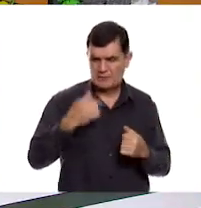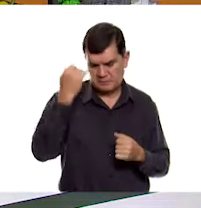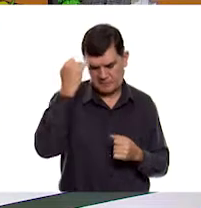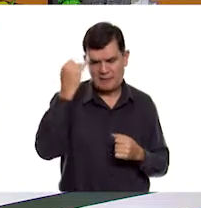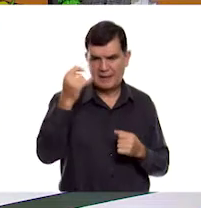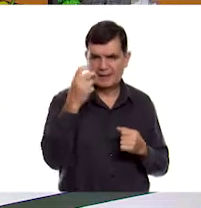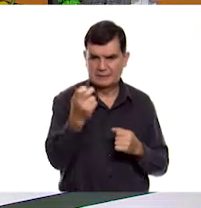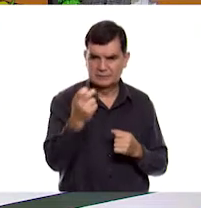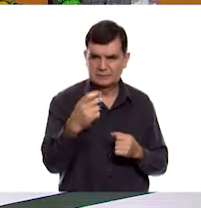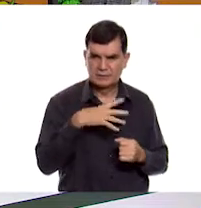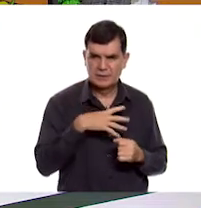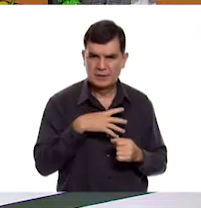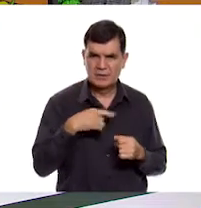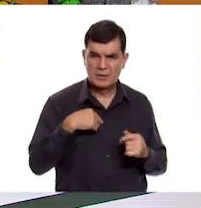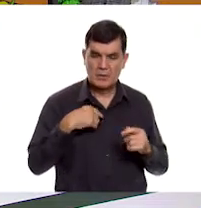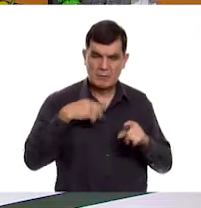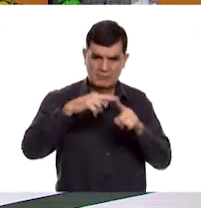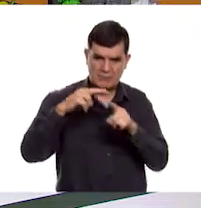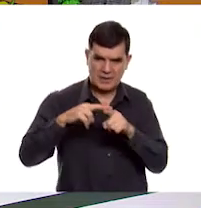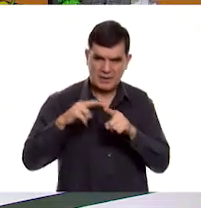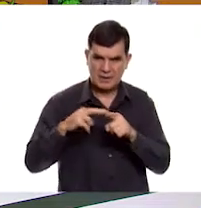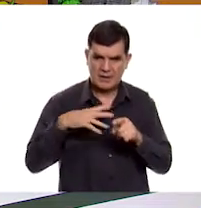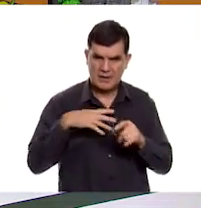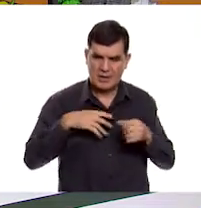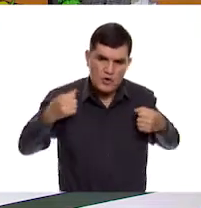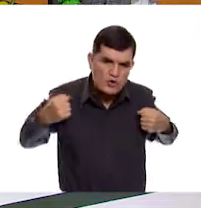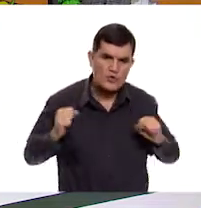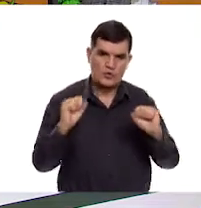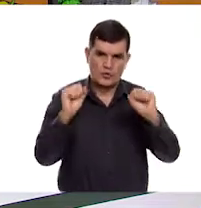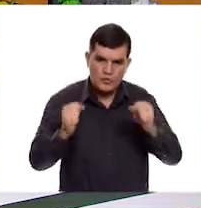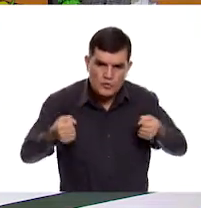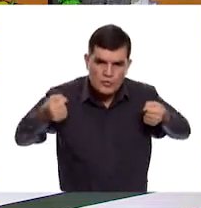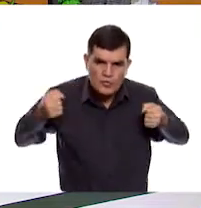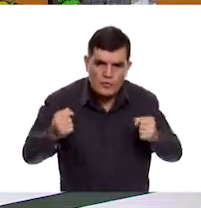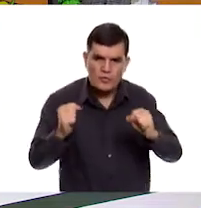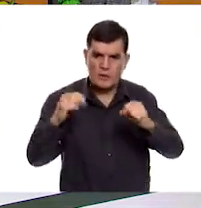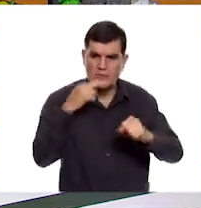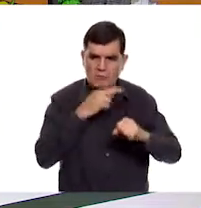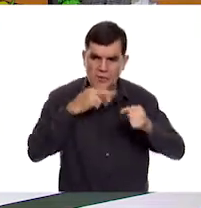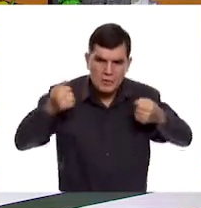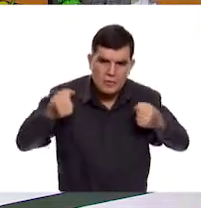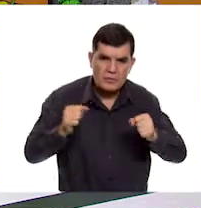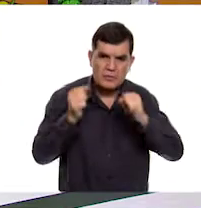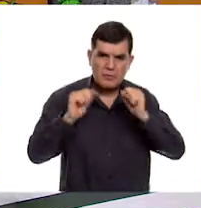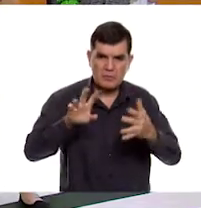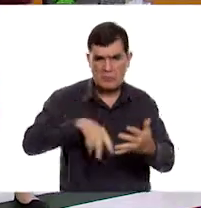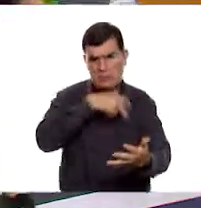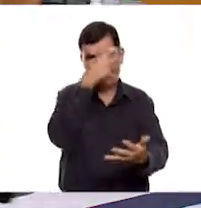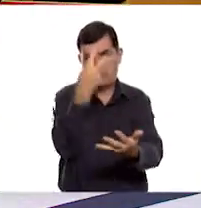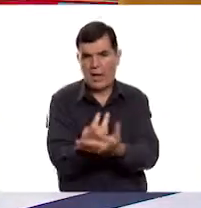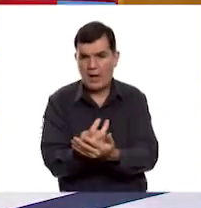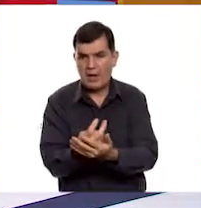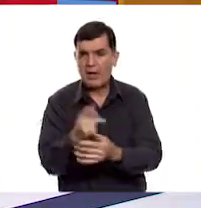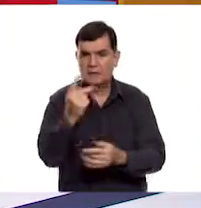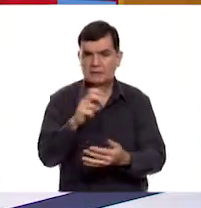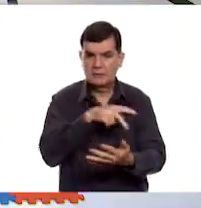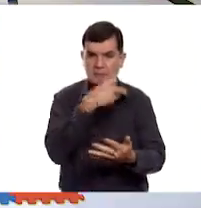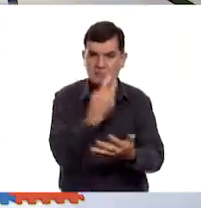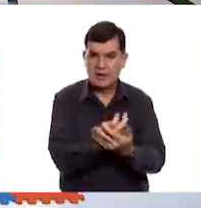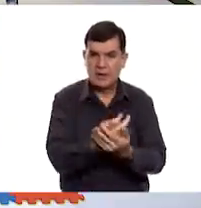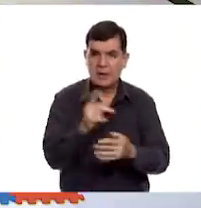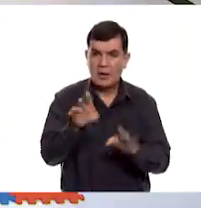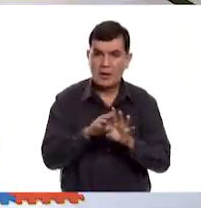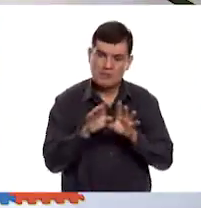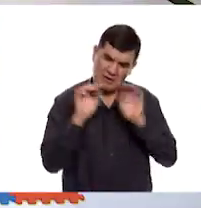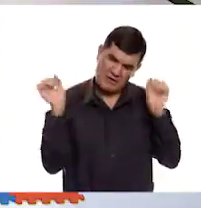imaginé. A ver, estoy en el parque, estoy en los columpios, estoy haciendo un movimiento rápido y me caigo. Y